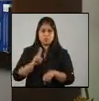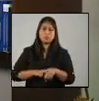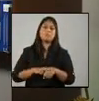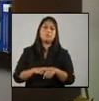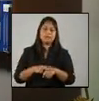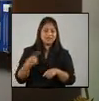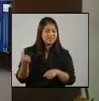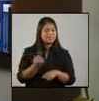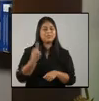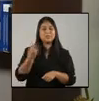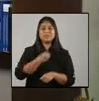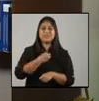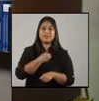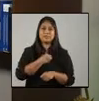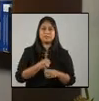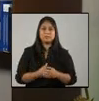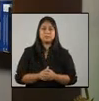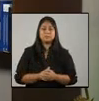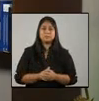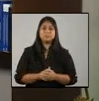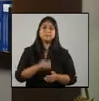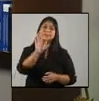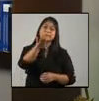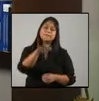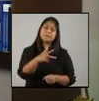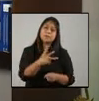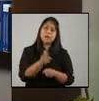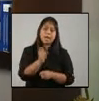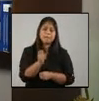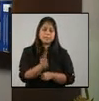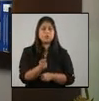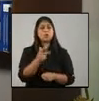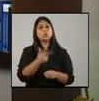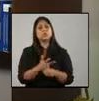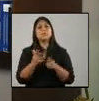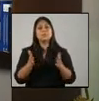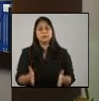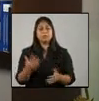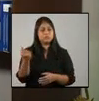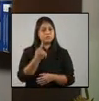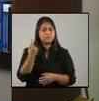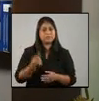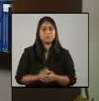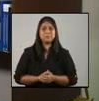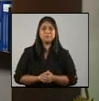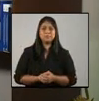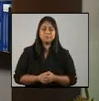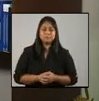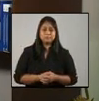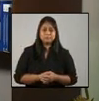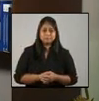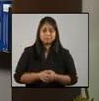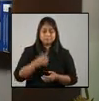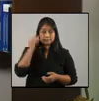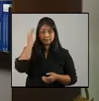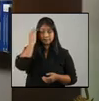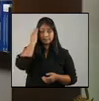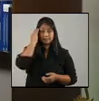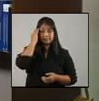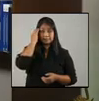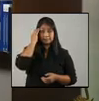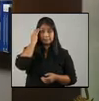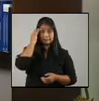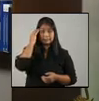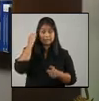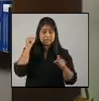todos anhelamos. Estimados amigos, conciudadanos todos, yo sé que la época